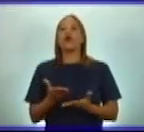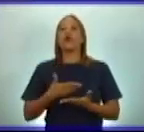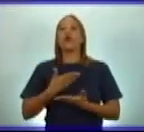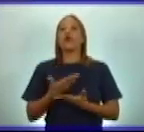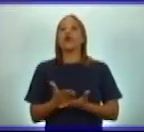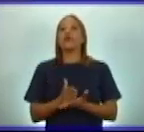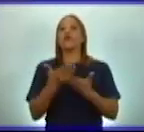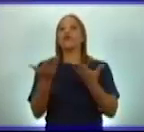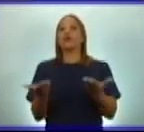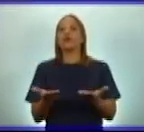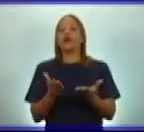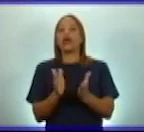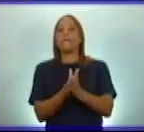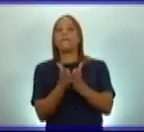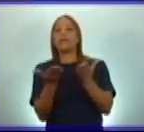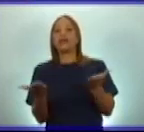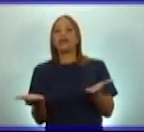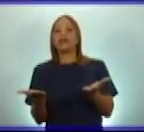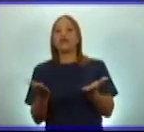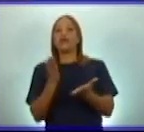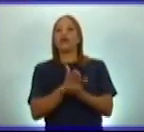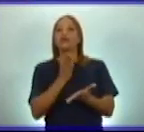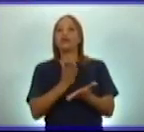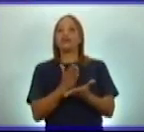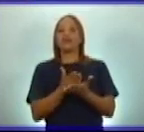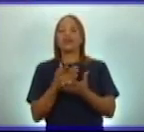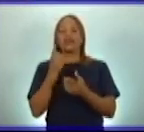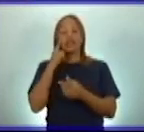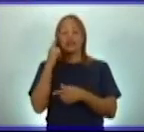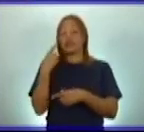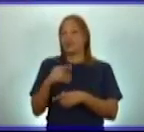estudiantiles a espaldas del gobierno español.